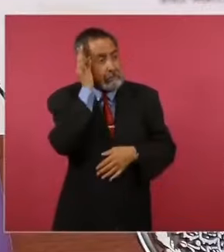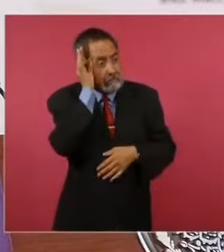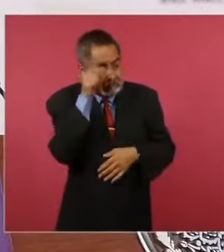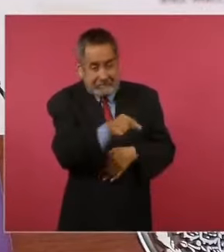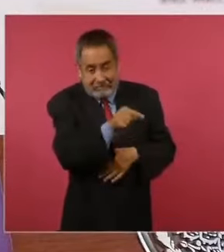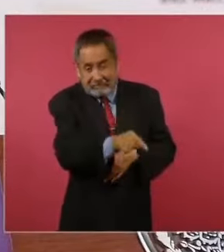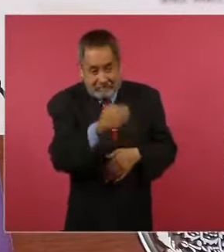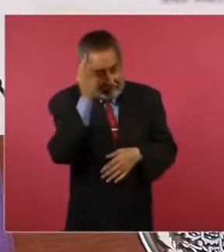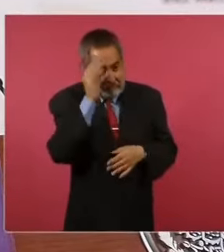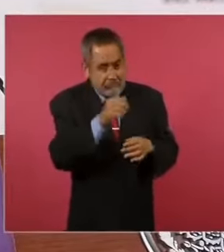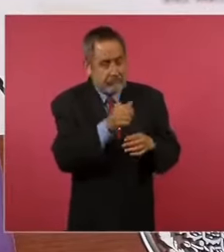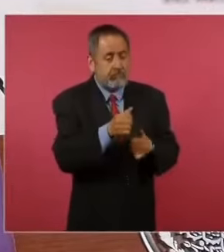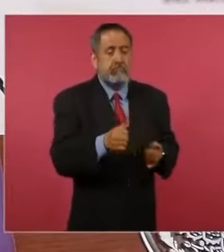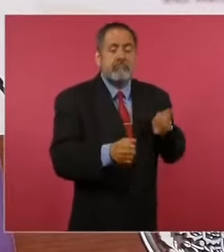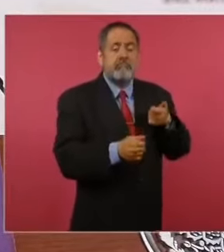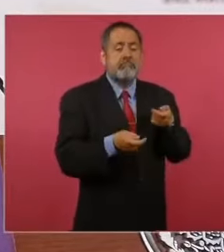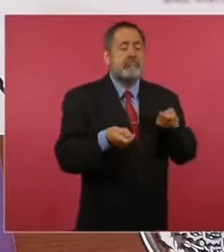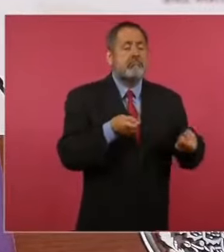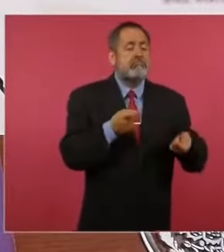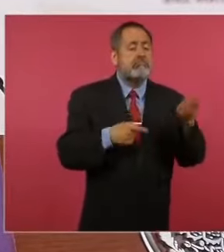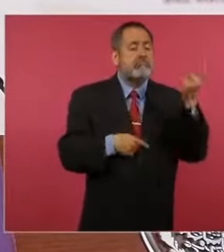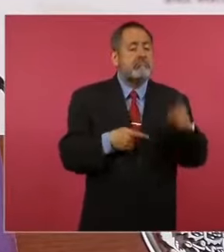depotentados,